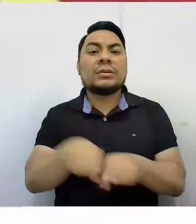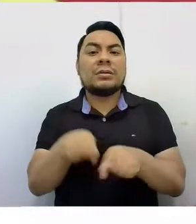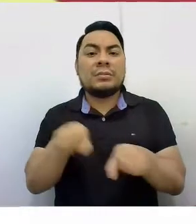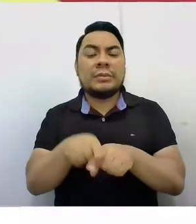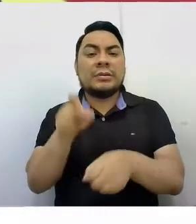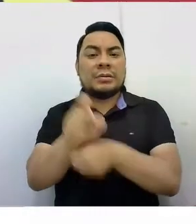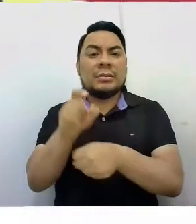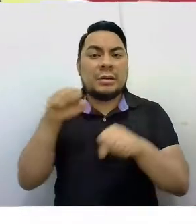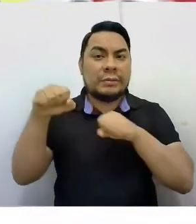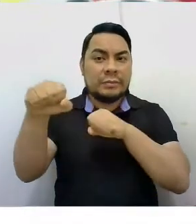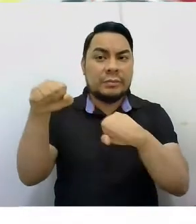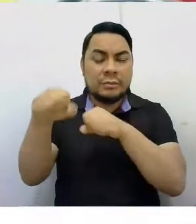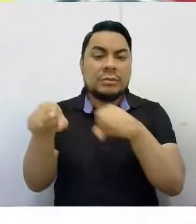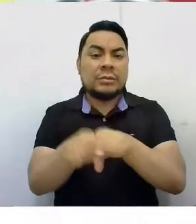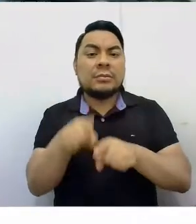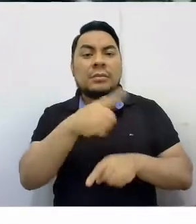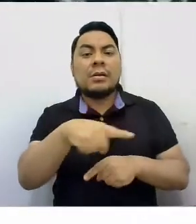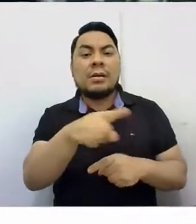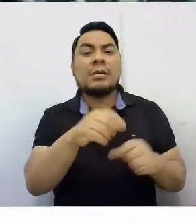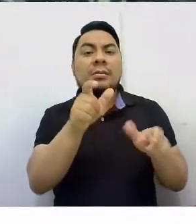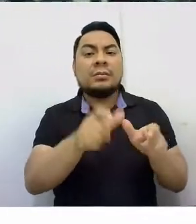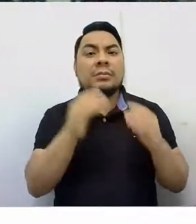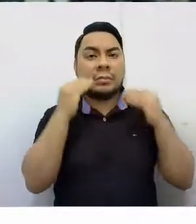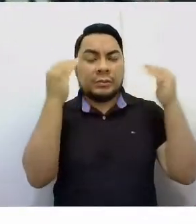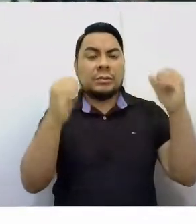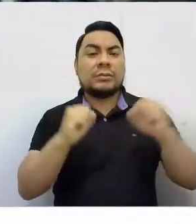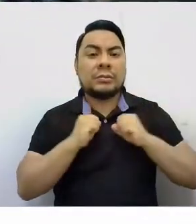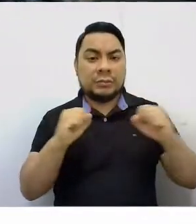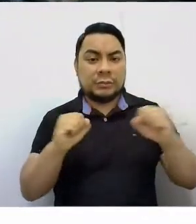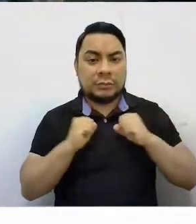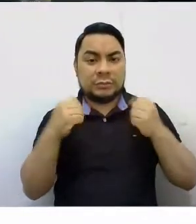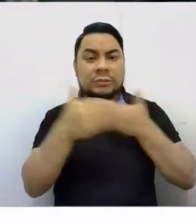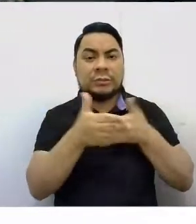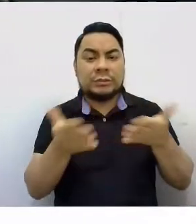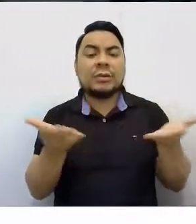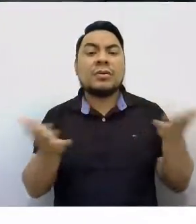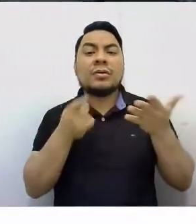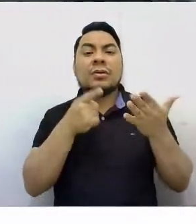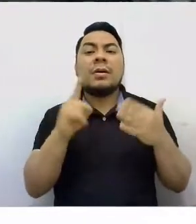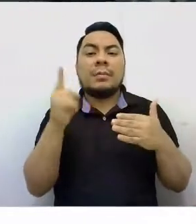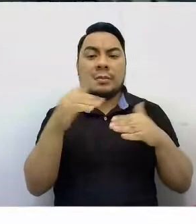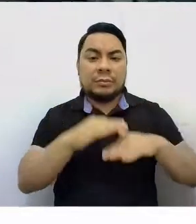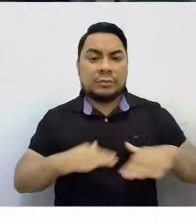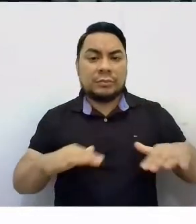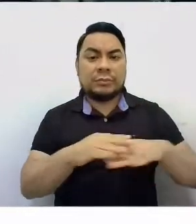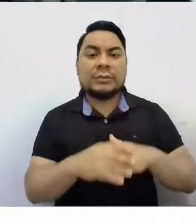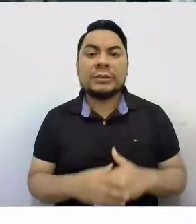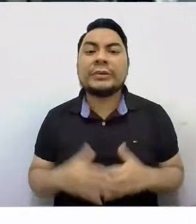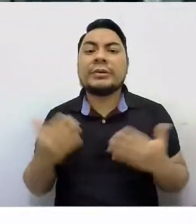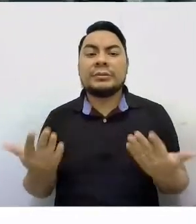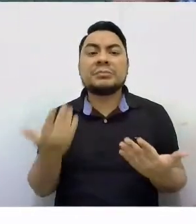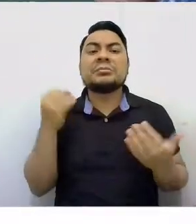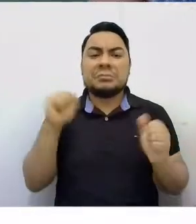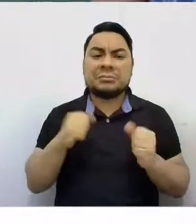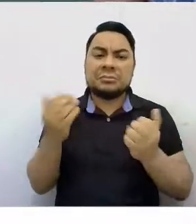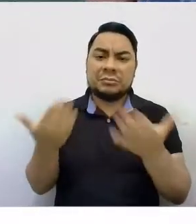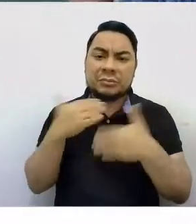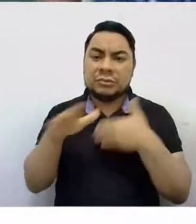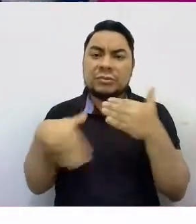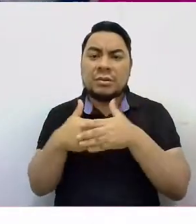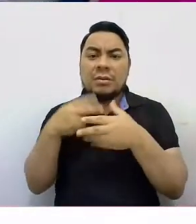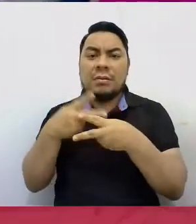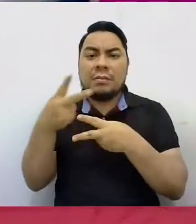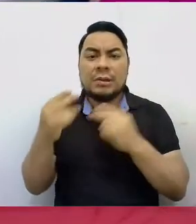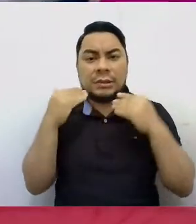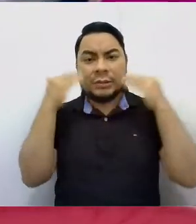adultos pueden hacer ejercicios en el implementado gimnasio que funciona en el primer piso. No hay pretexto para que todos los vecinos, grandes y chicos,